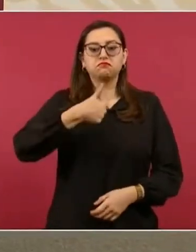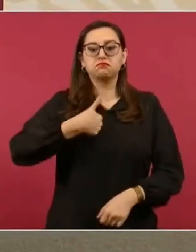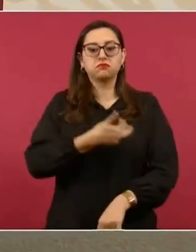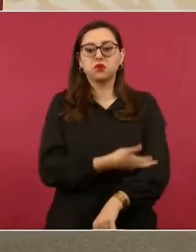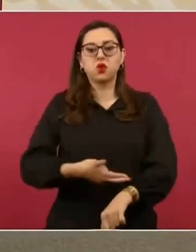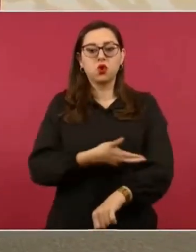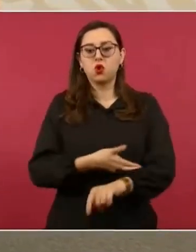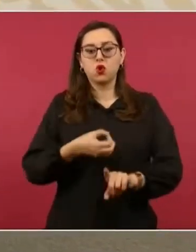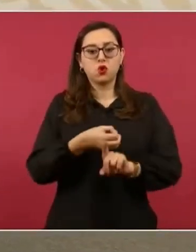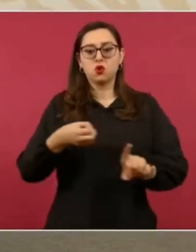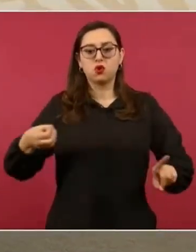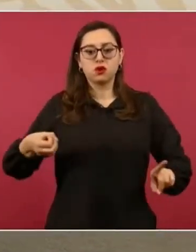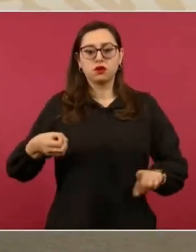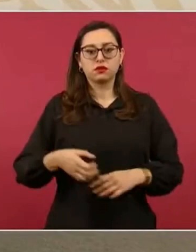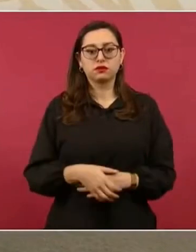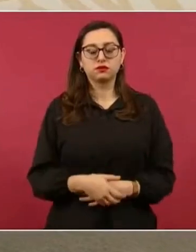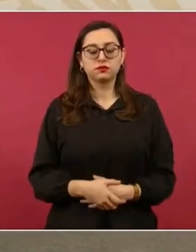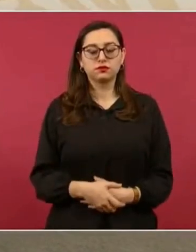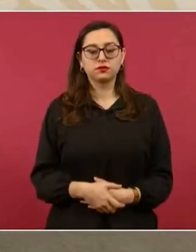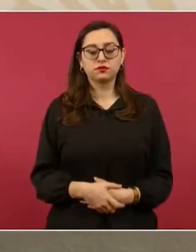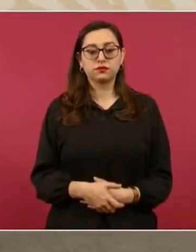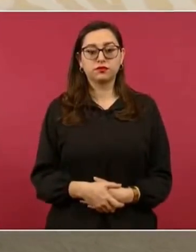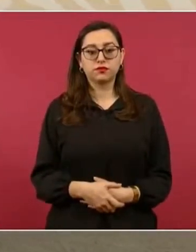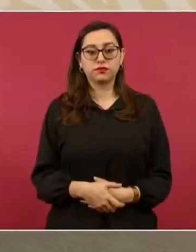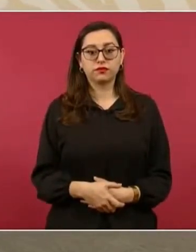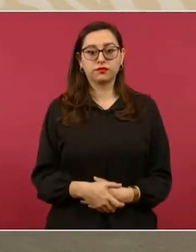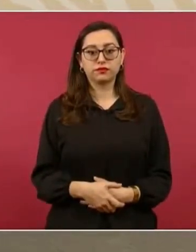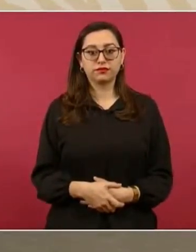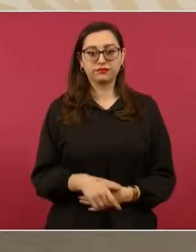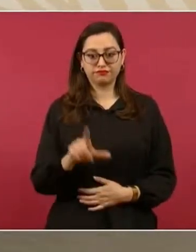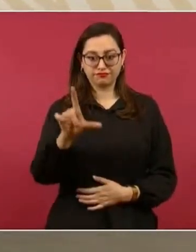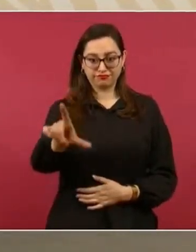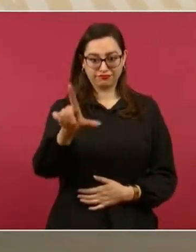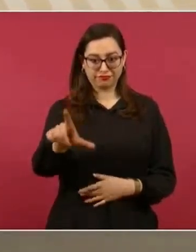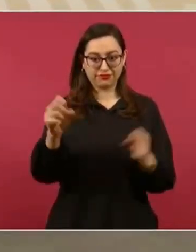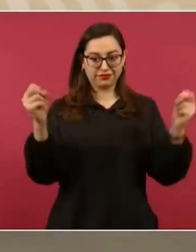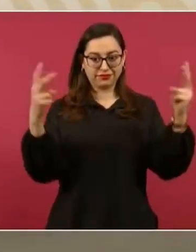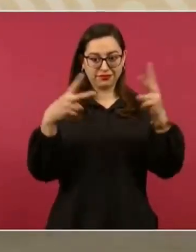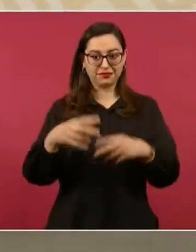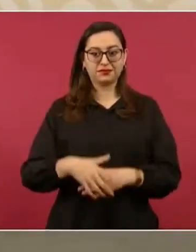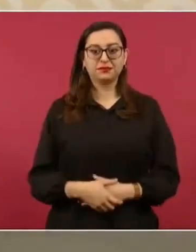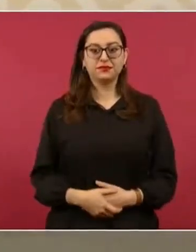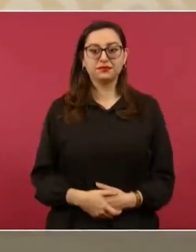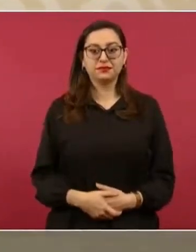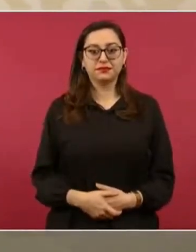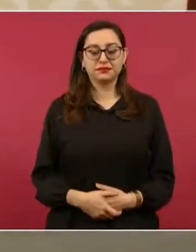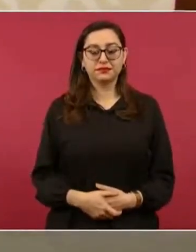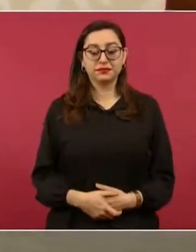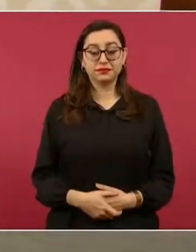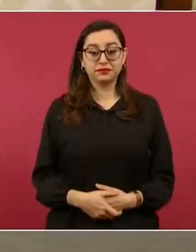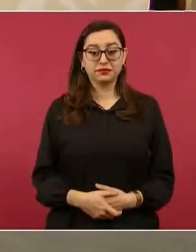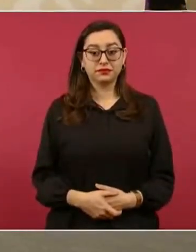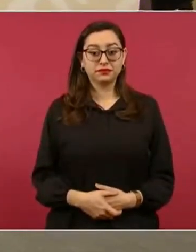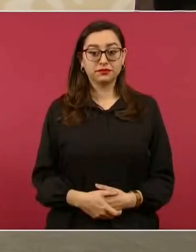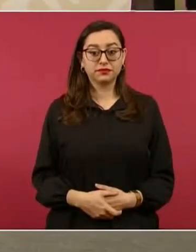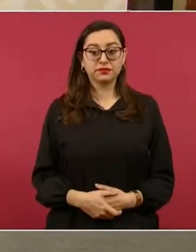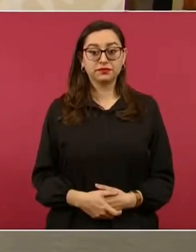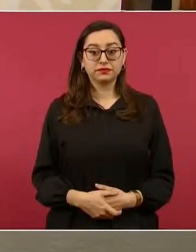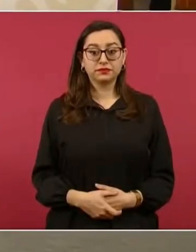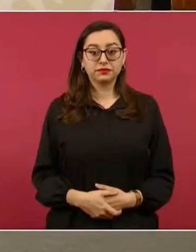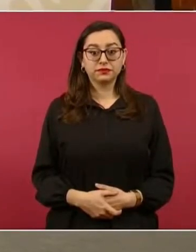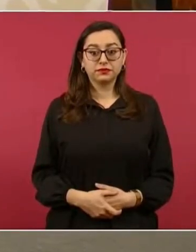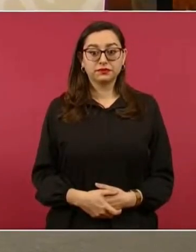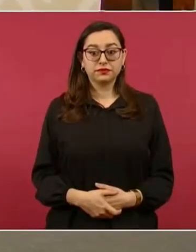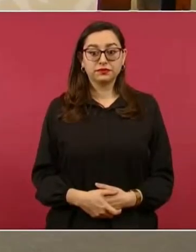Pero tres meses sin que pide su padre. Ah, ¿en lunes? No. ¿Hay alguien de sur? ¿Cómo? ¿Hay alguien de sur?